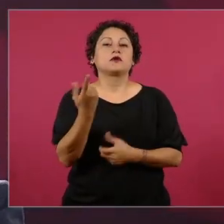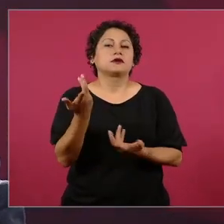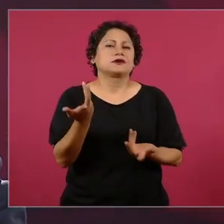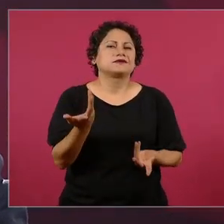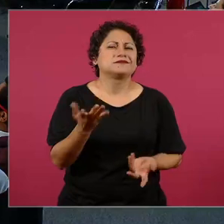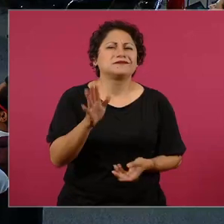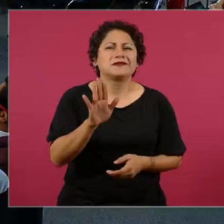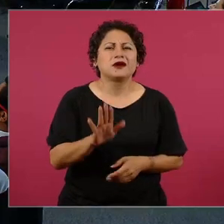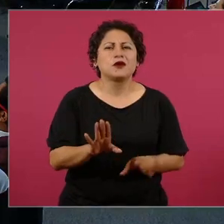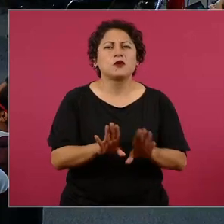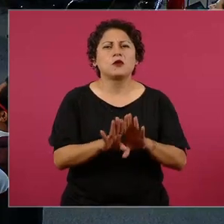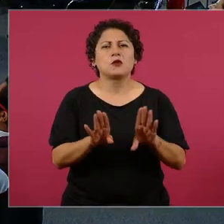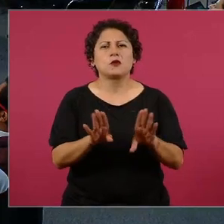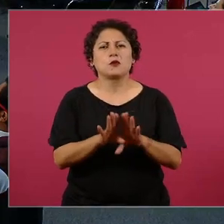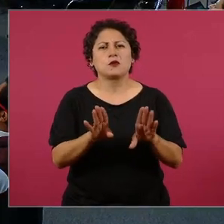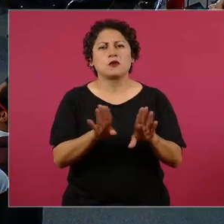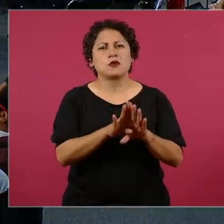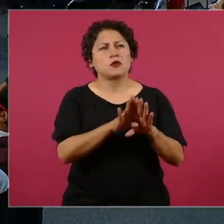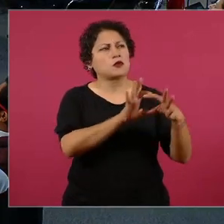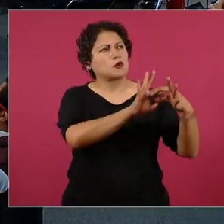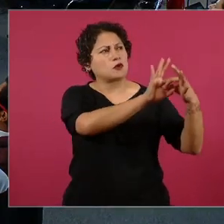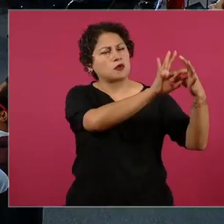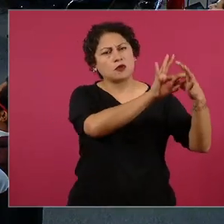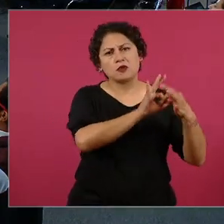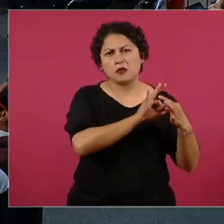Estado asociado